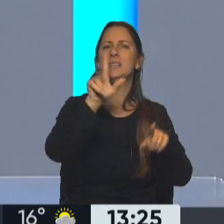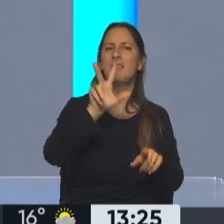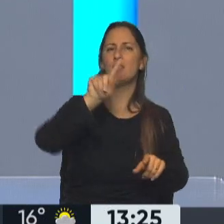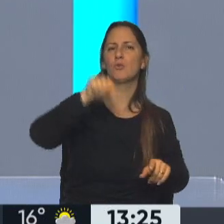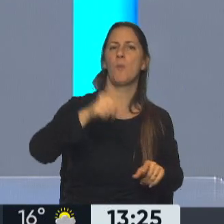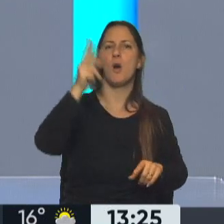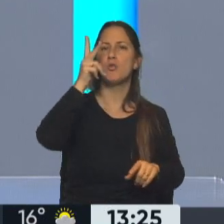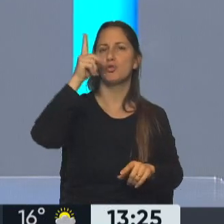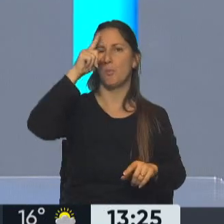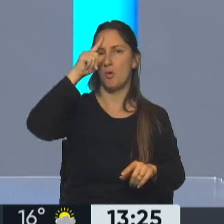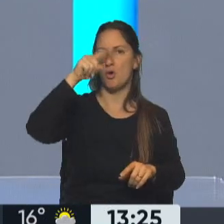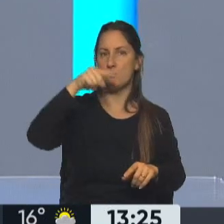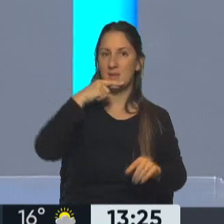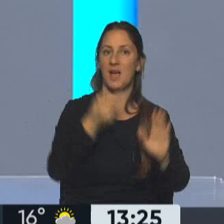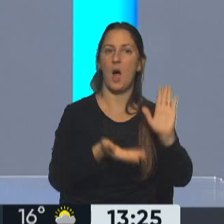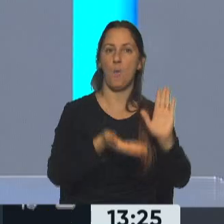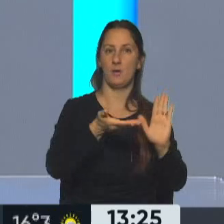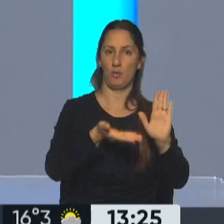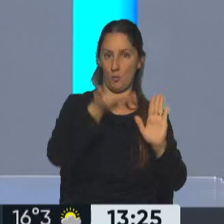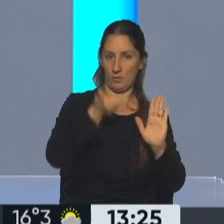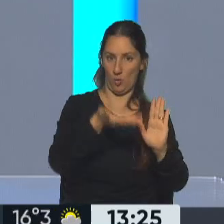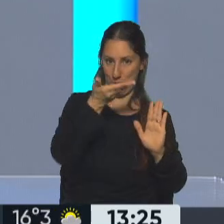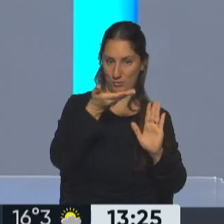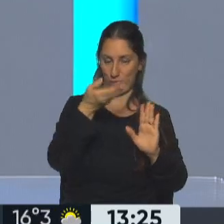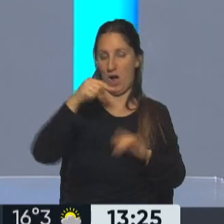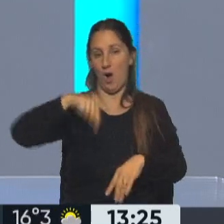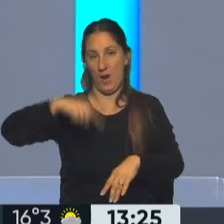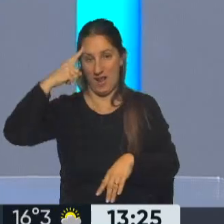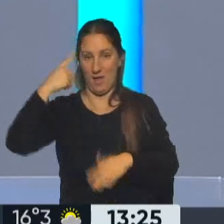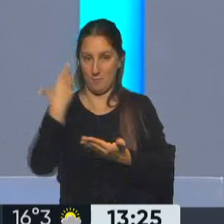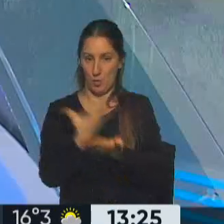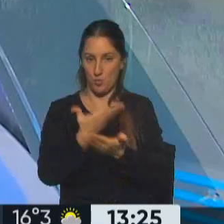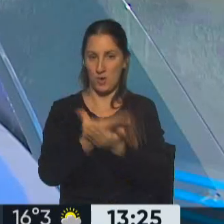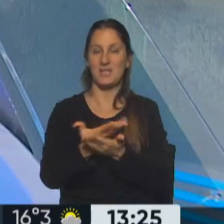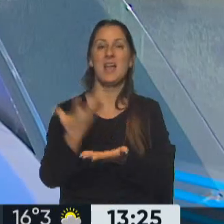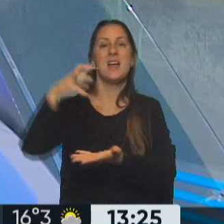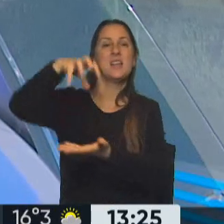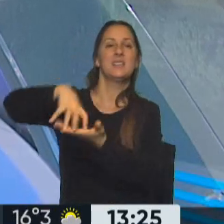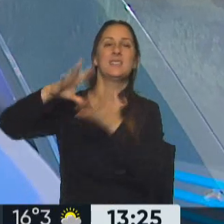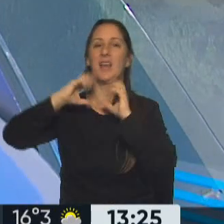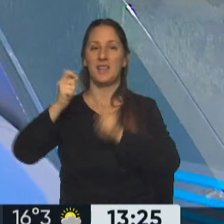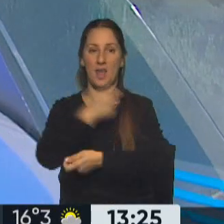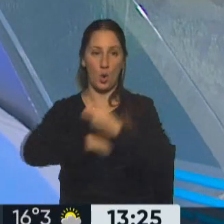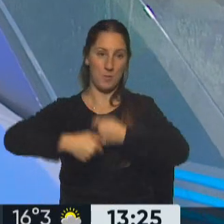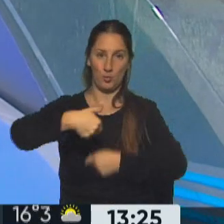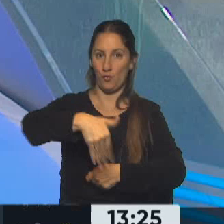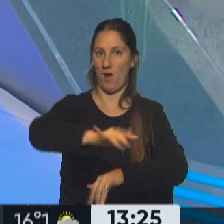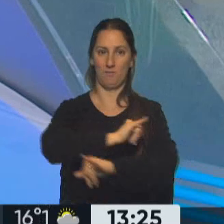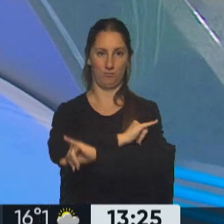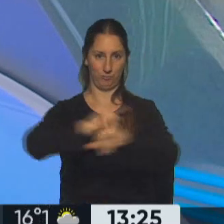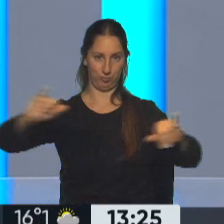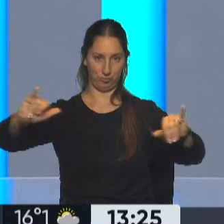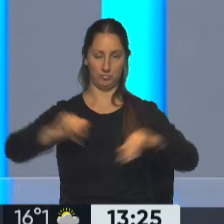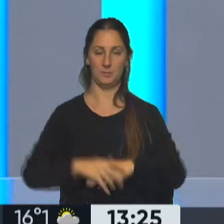mensual de aumentos en lo que se está planteando y va a comunicar a la Secretaría Comercial en las próximas horas.